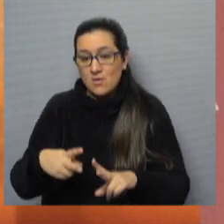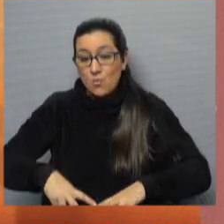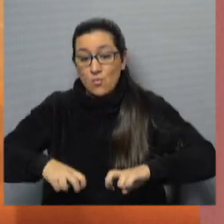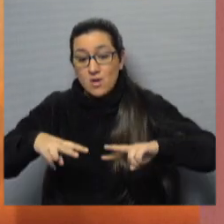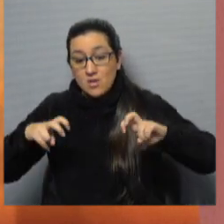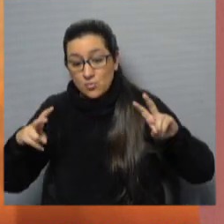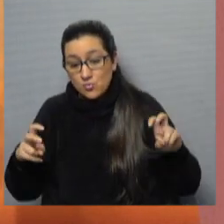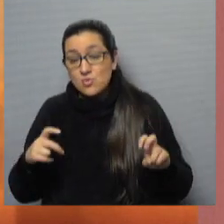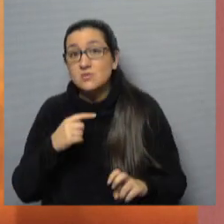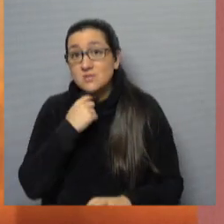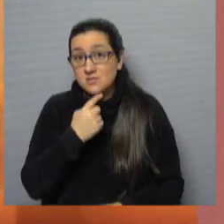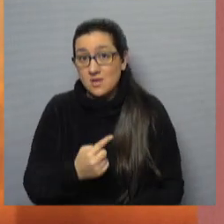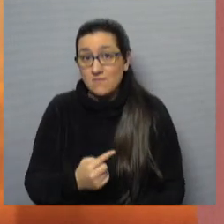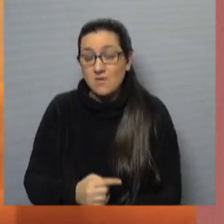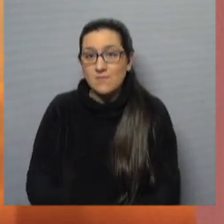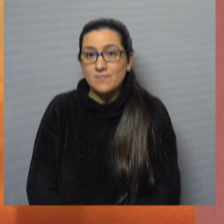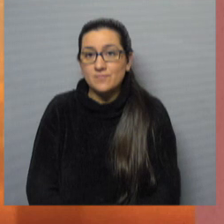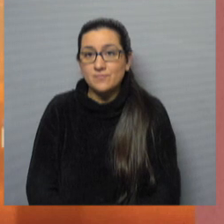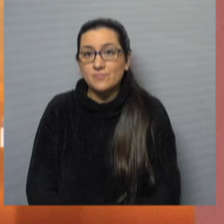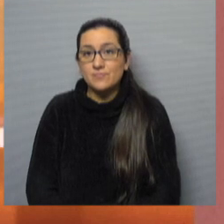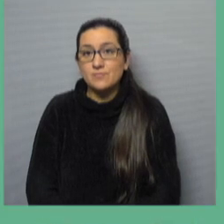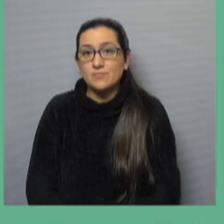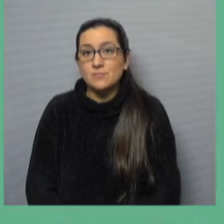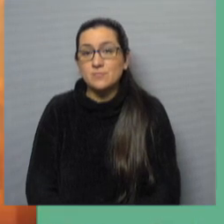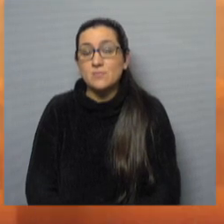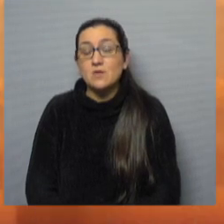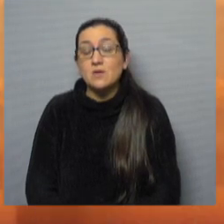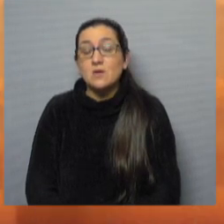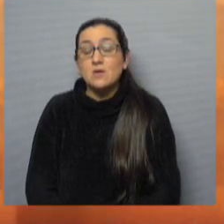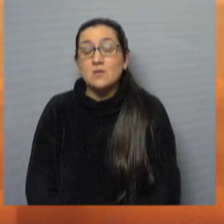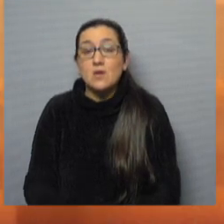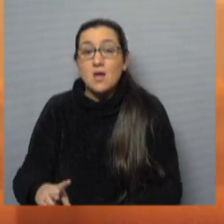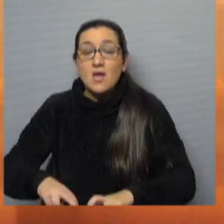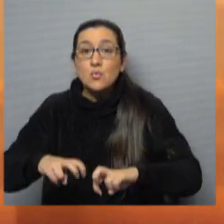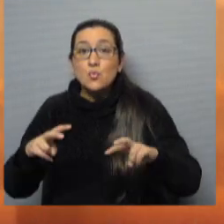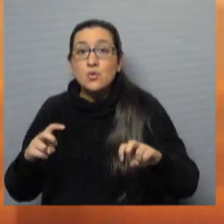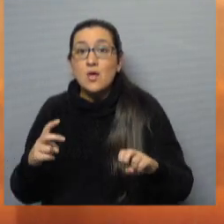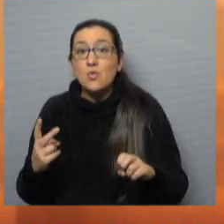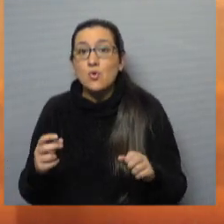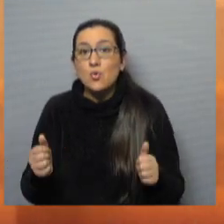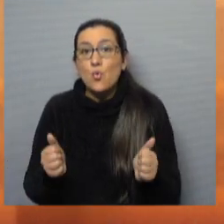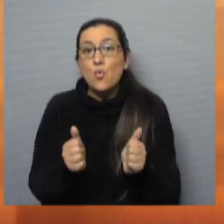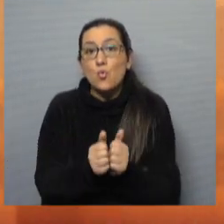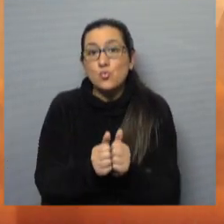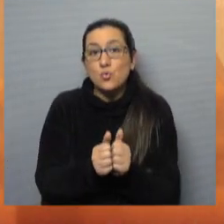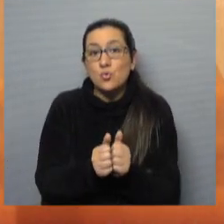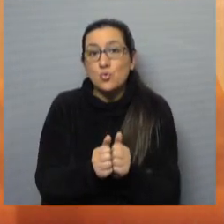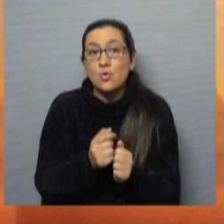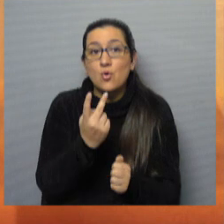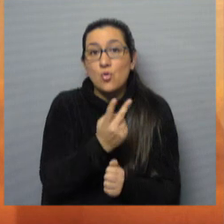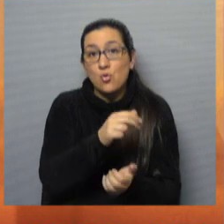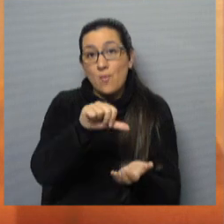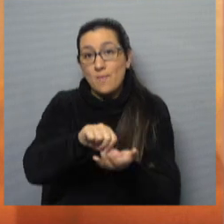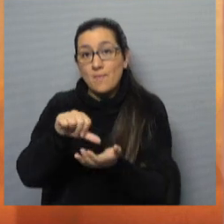de factibilidad llevado adelante en conjunto por las dos posibles partes